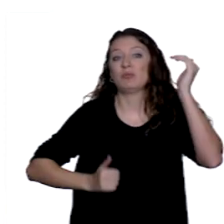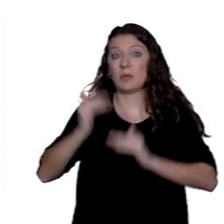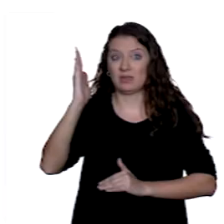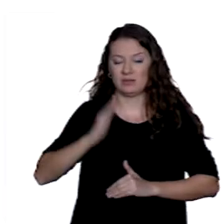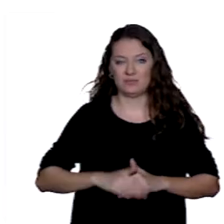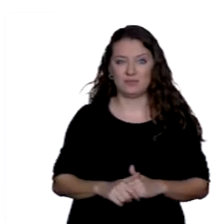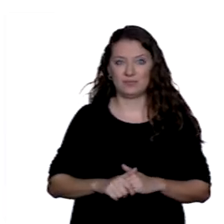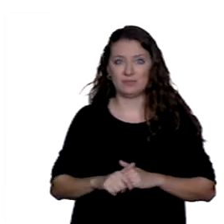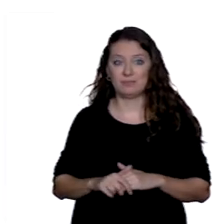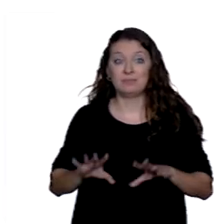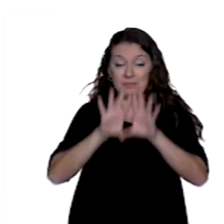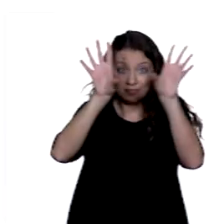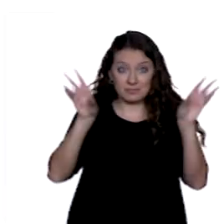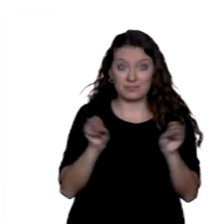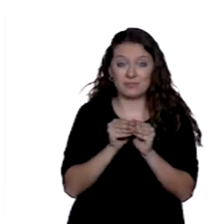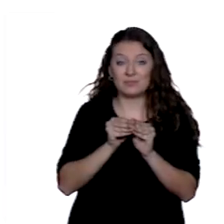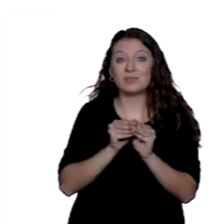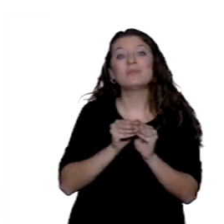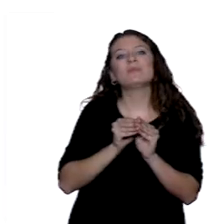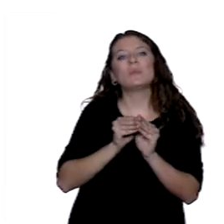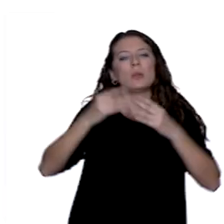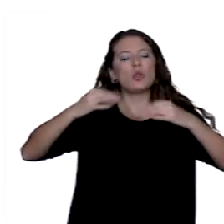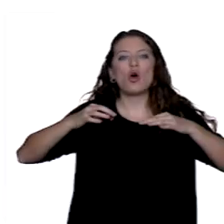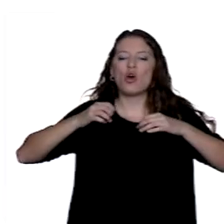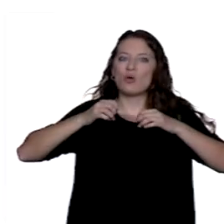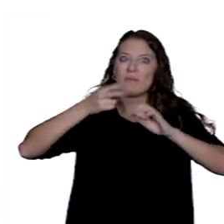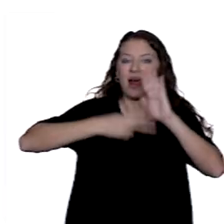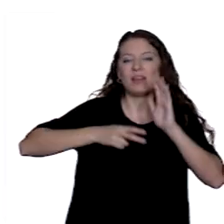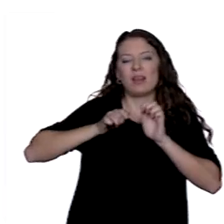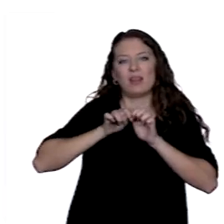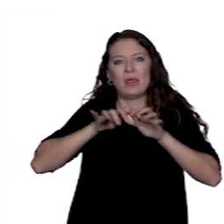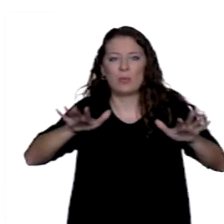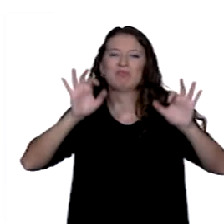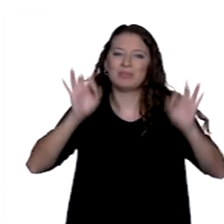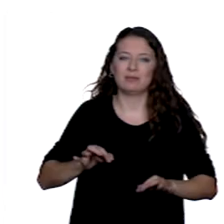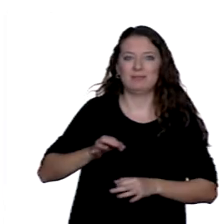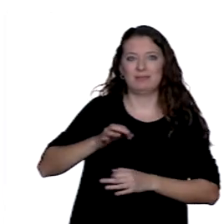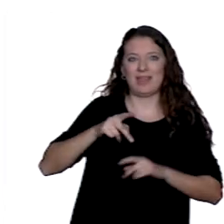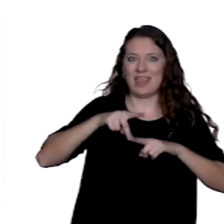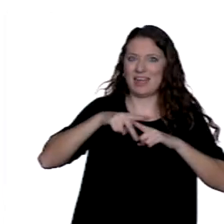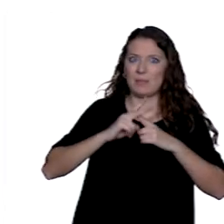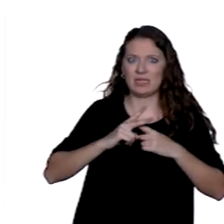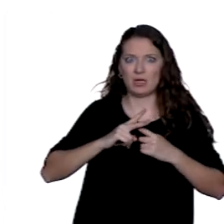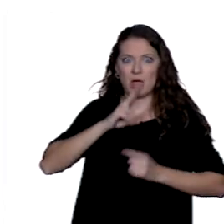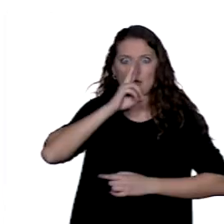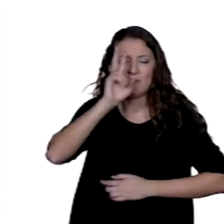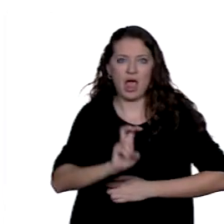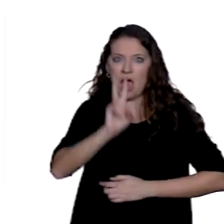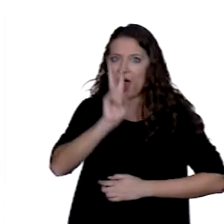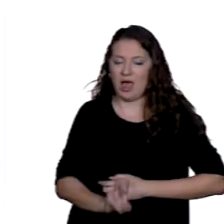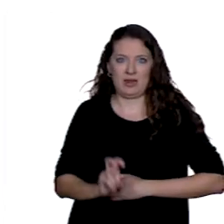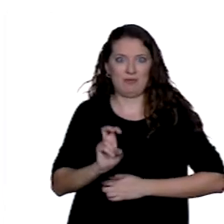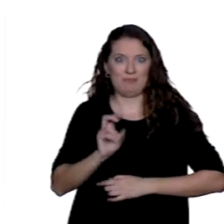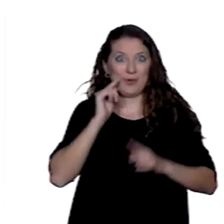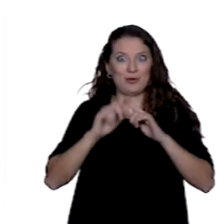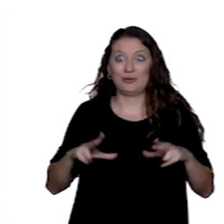Como conclusión, la normalización es una herramienta que es muy versátil y tremendamente útil para toda la